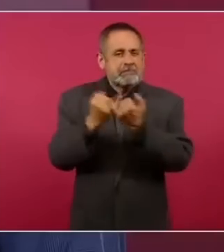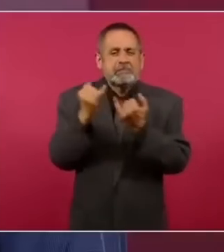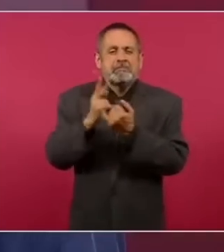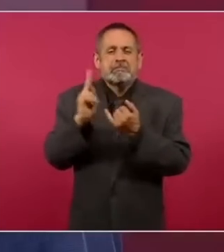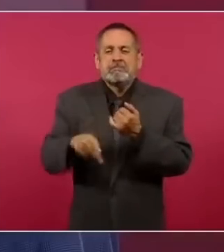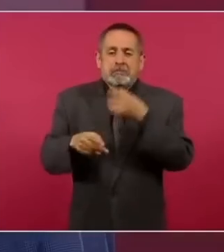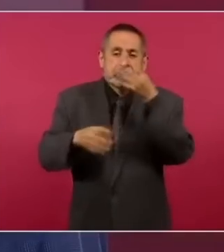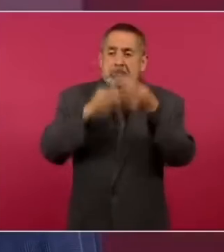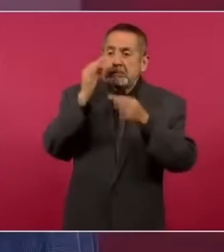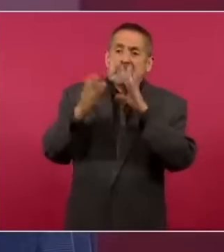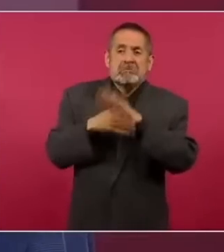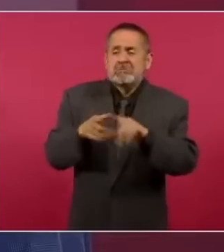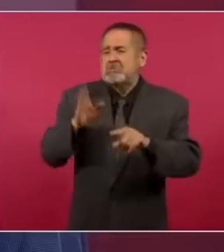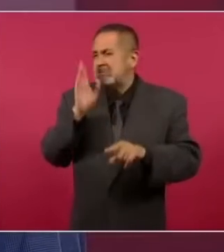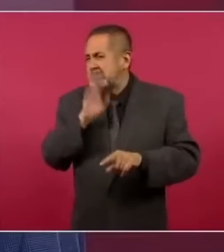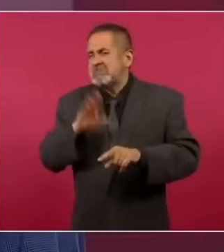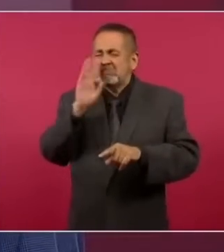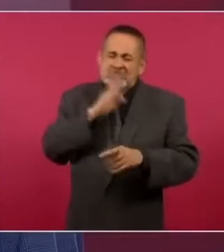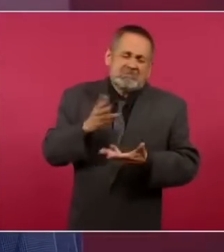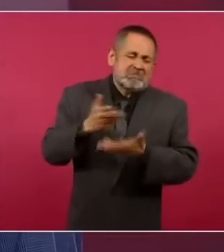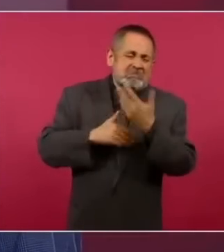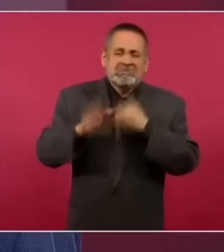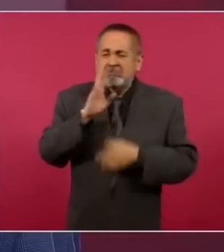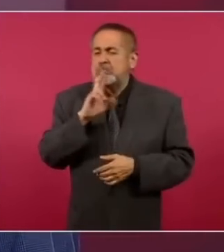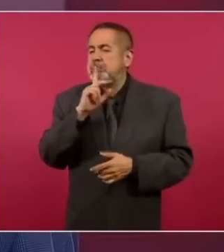de que era muy malo el servicio.